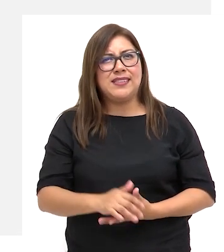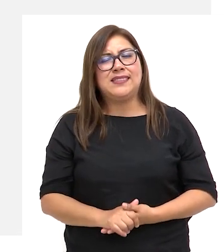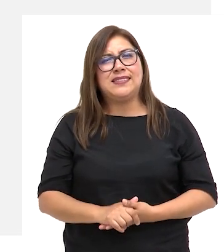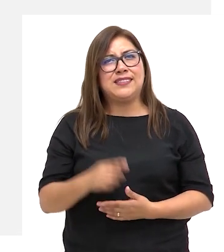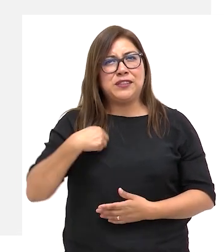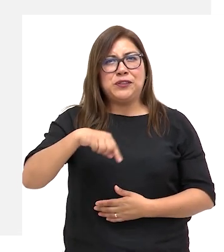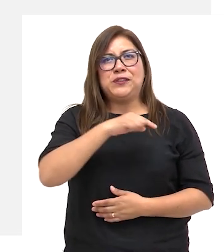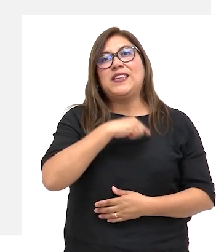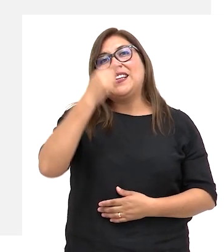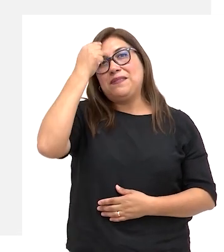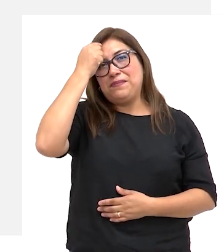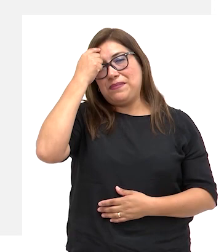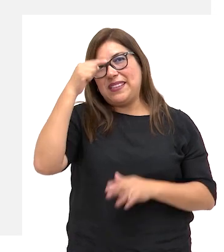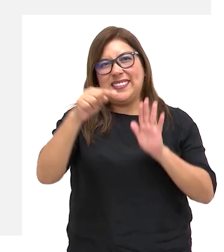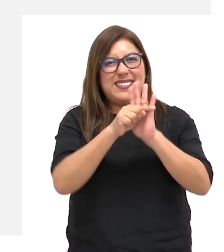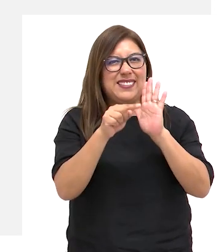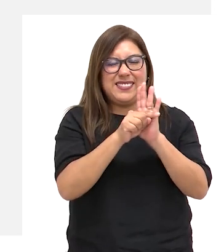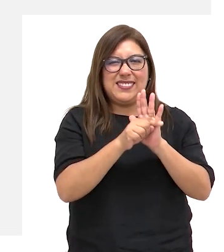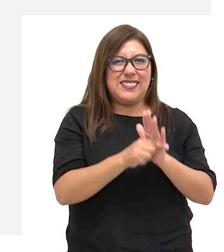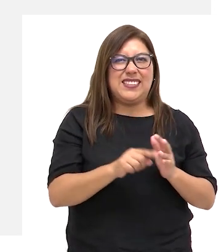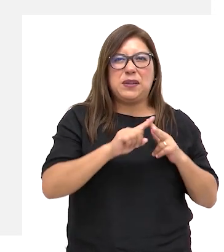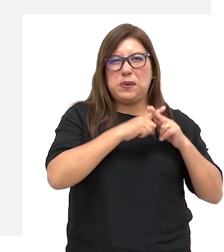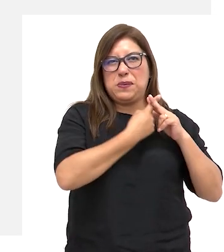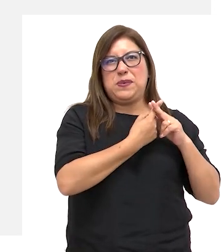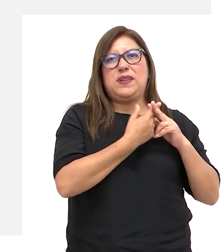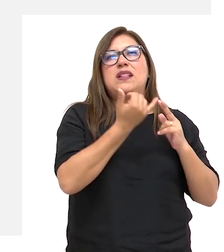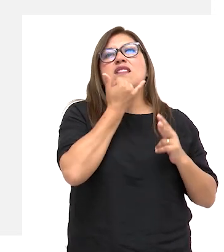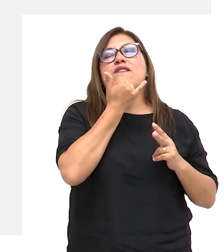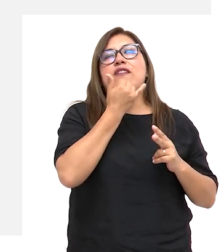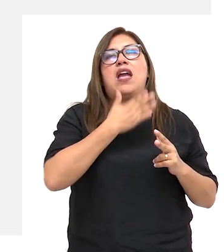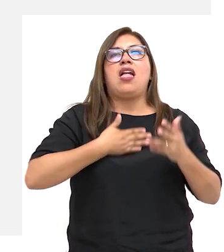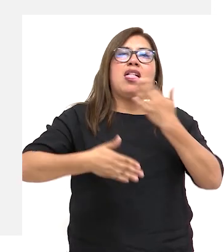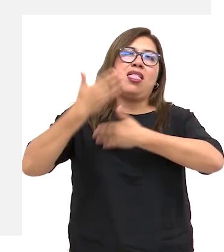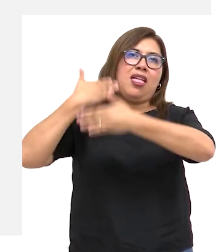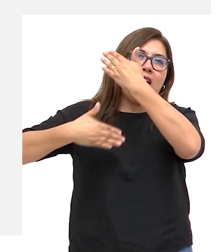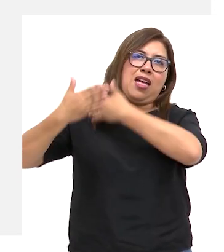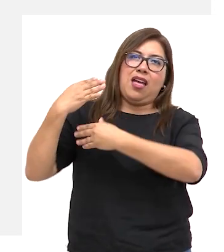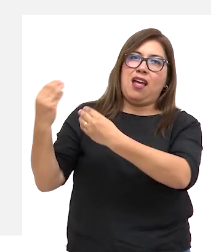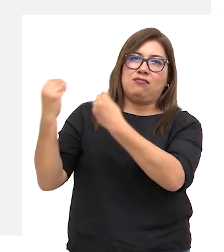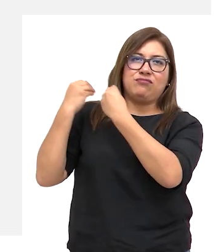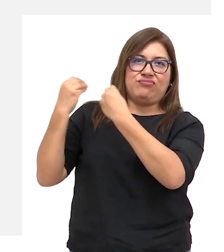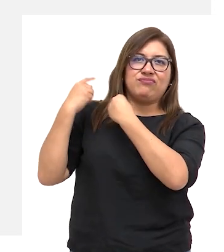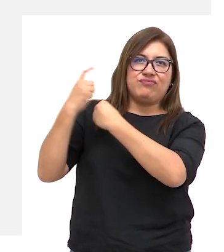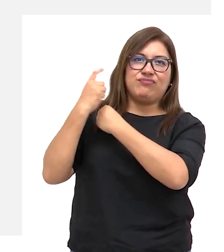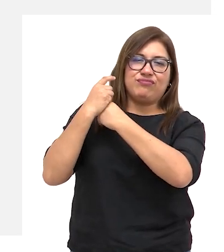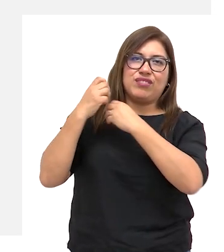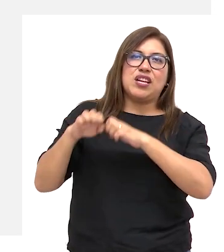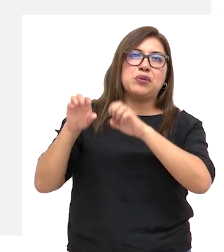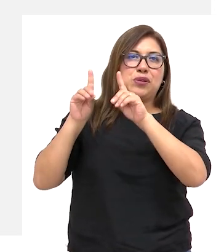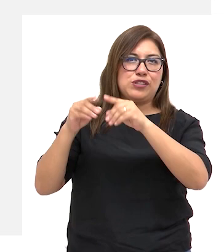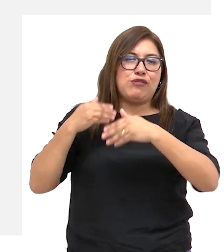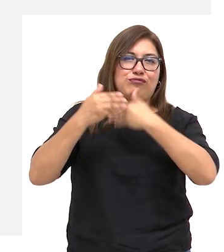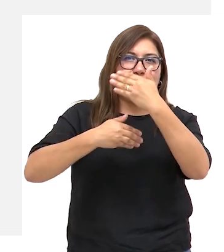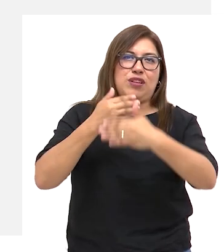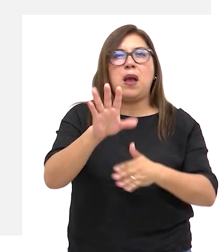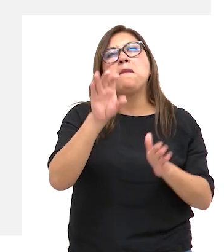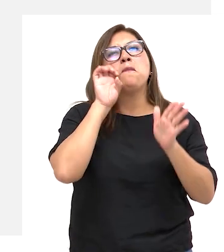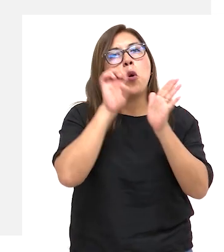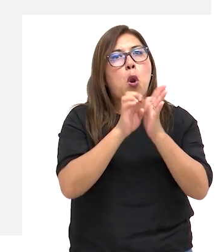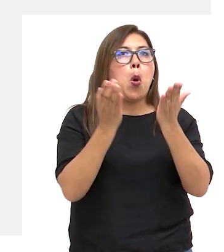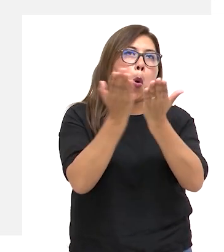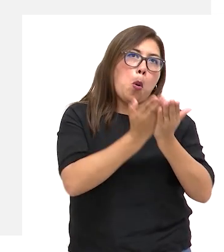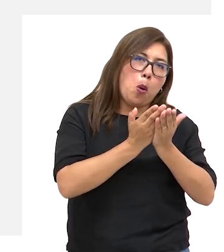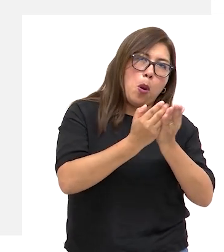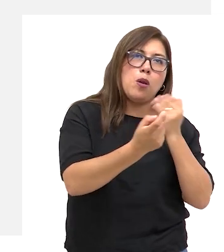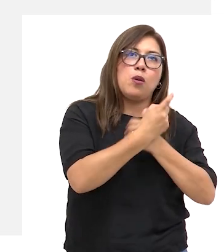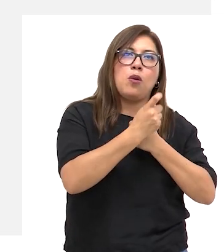Ciertamente, nuestras creencias negativas pueden ser originadas por la escasa formación que hemos recibido en la educación formal, por